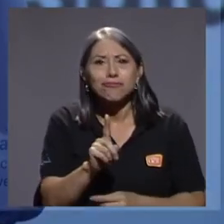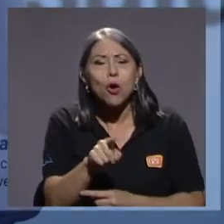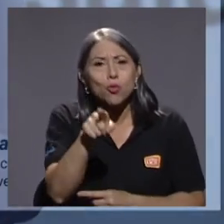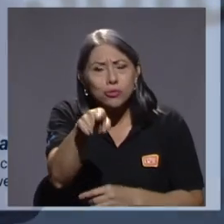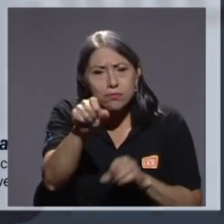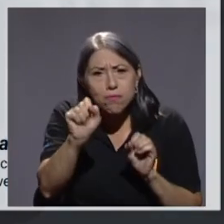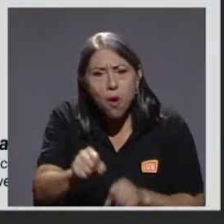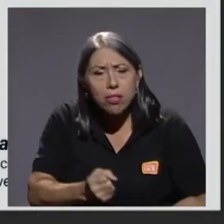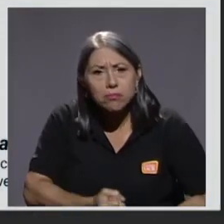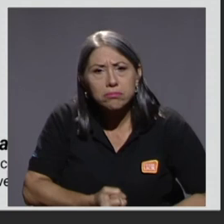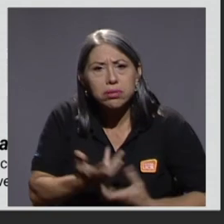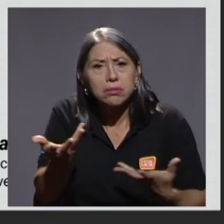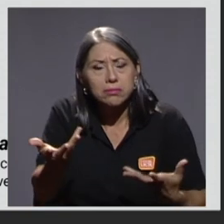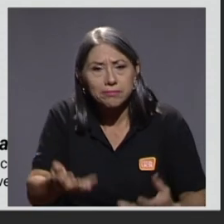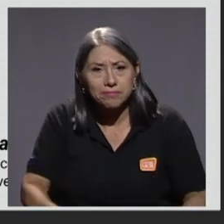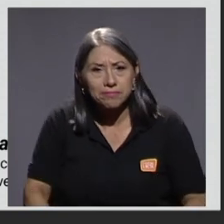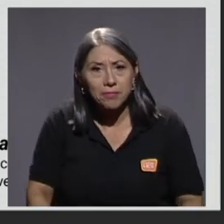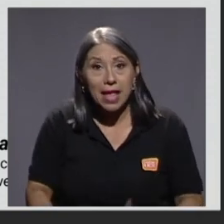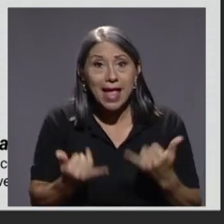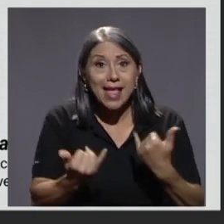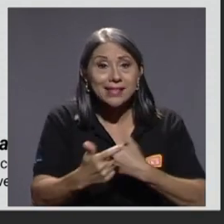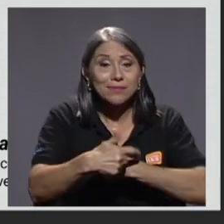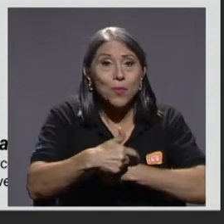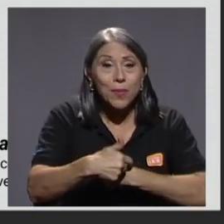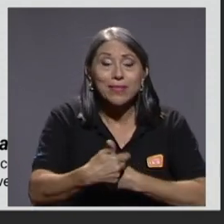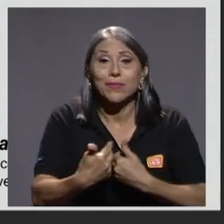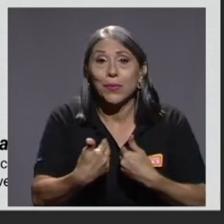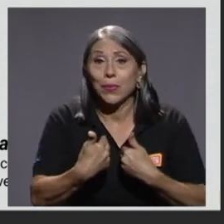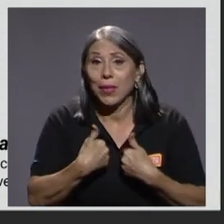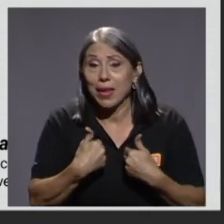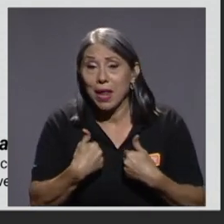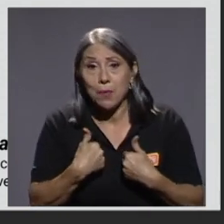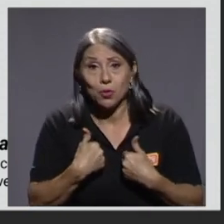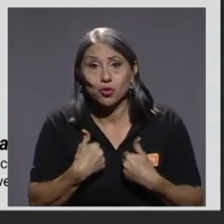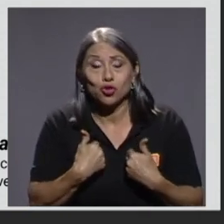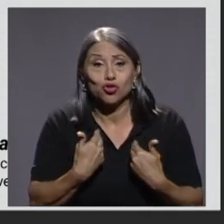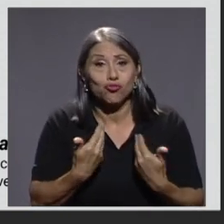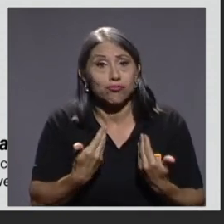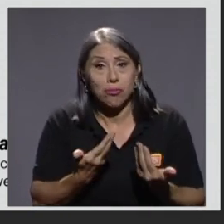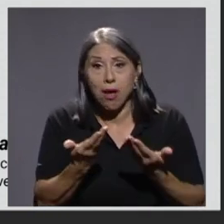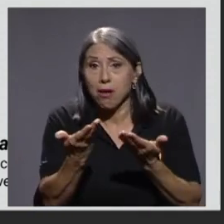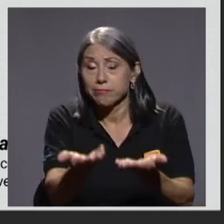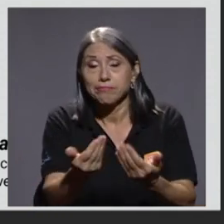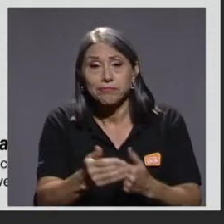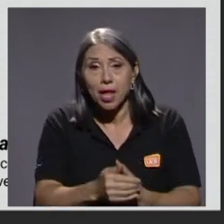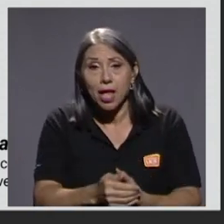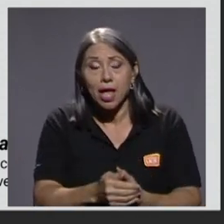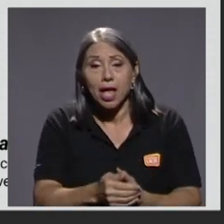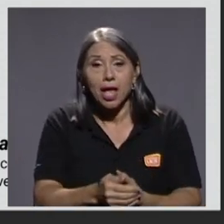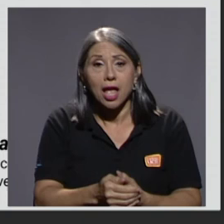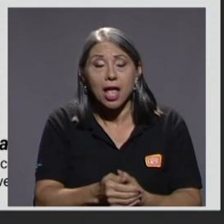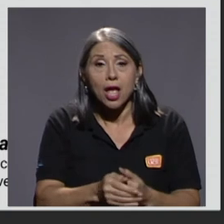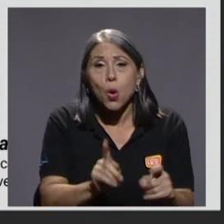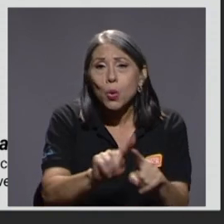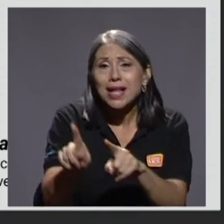oportunidad de expresarlo. En este momento tenemos a disposición una serie de